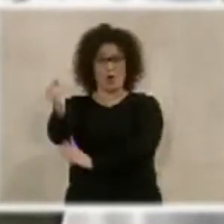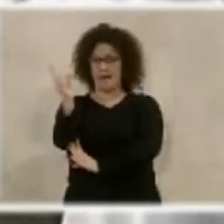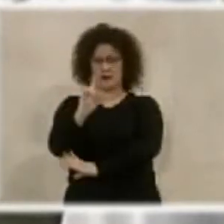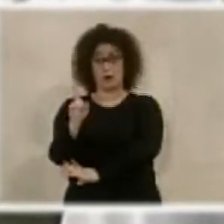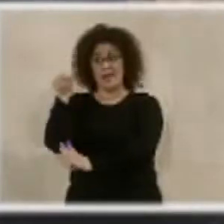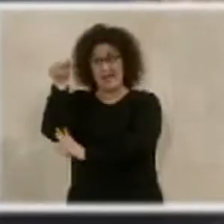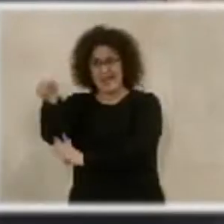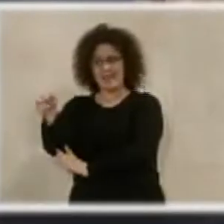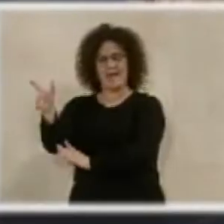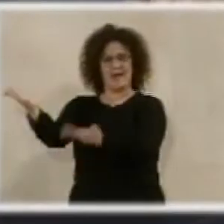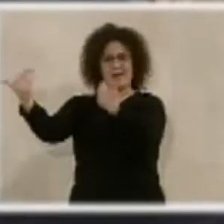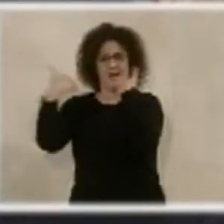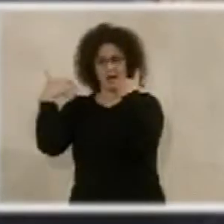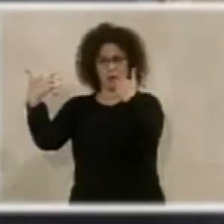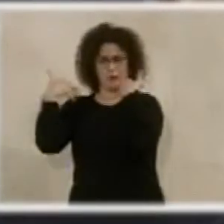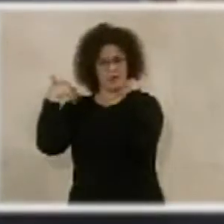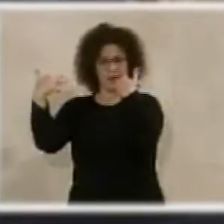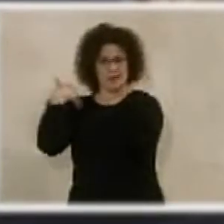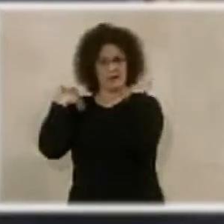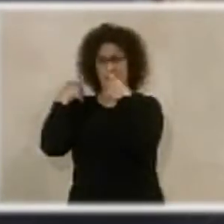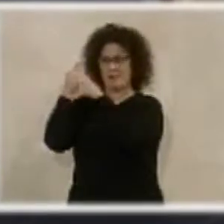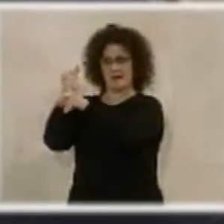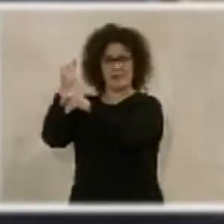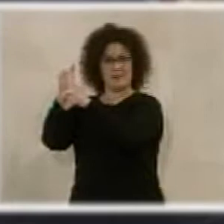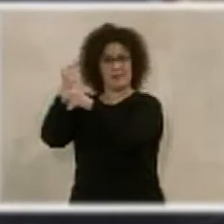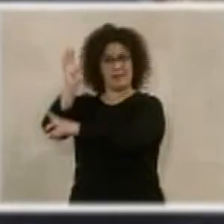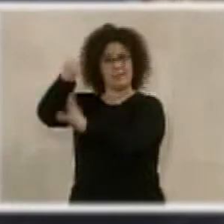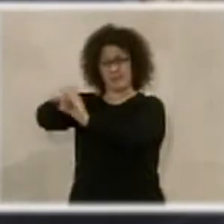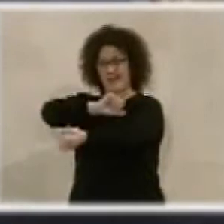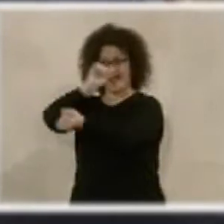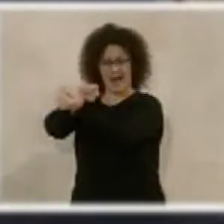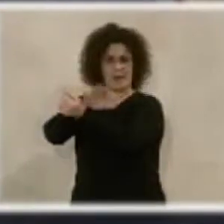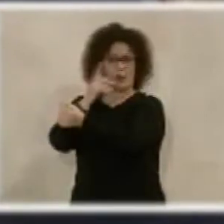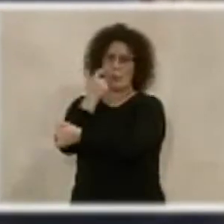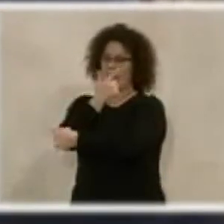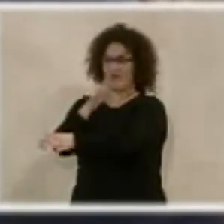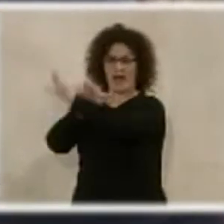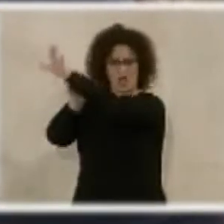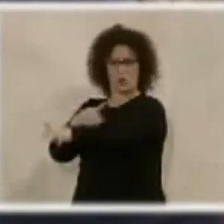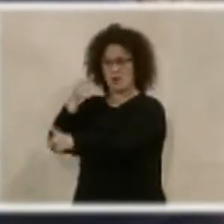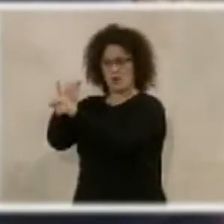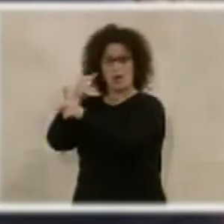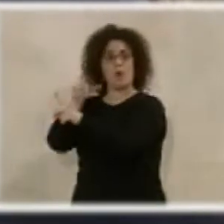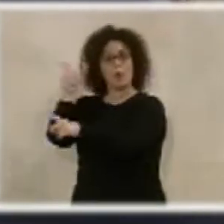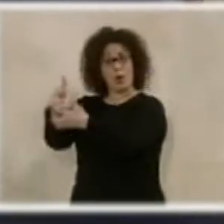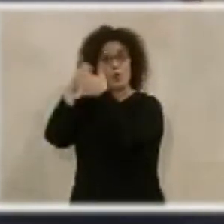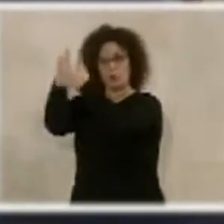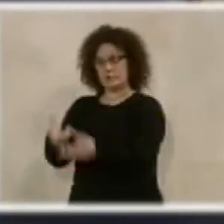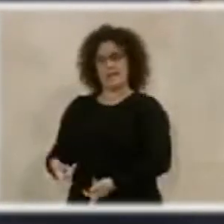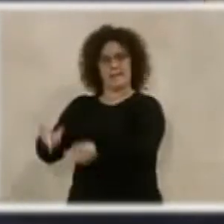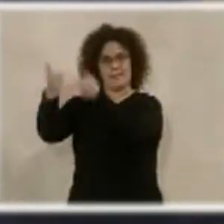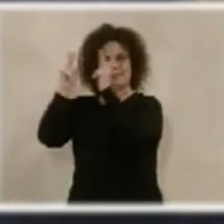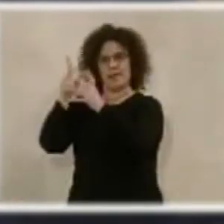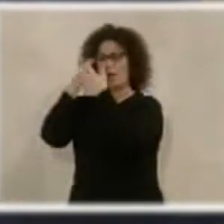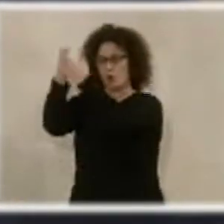ella fue reprendida y represaliada y en la cárcel por los franquistas, porque luchaba por la libertad y el derecho